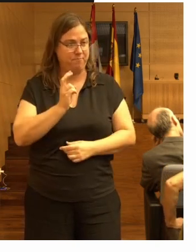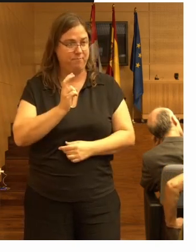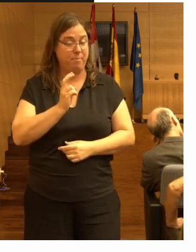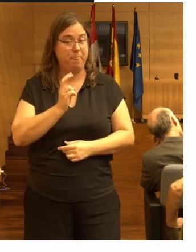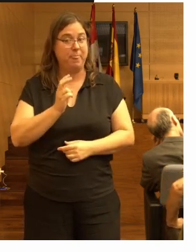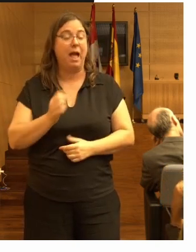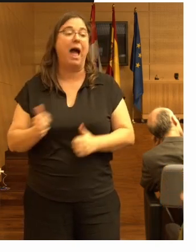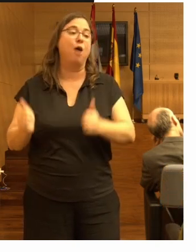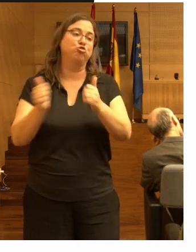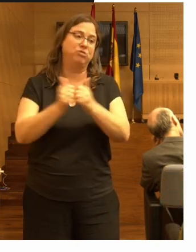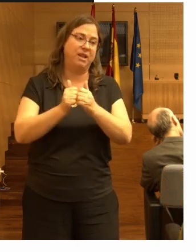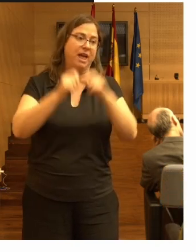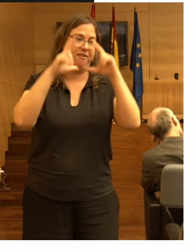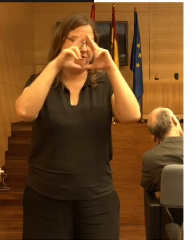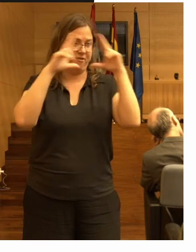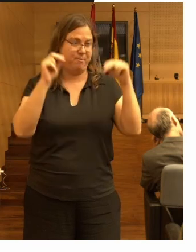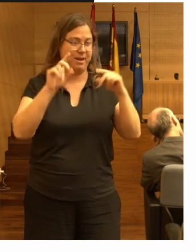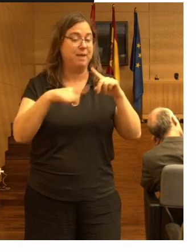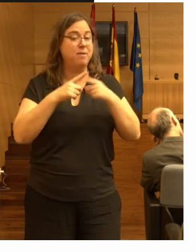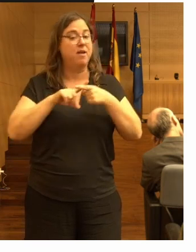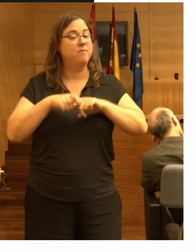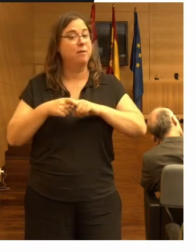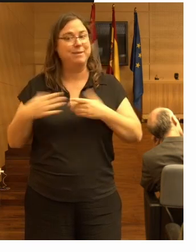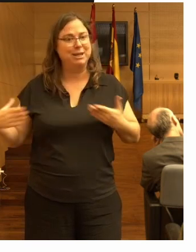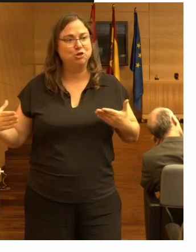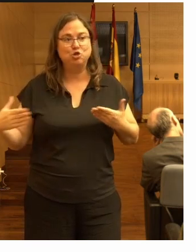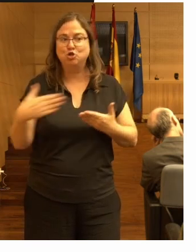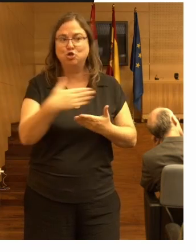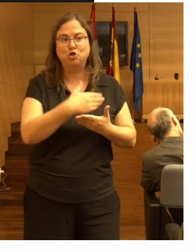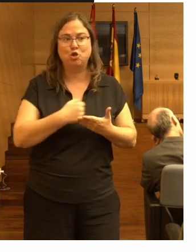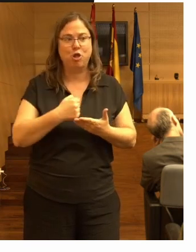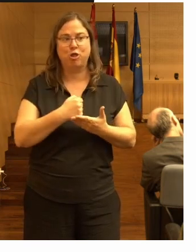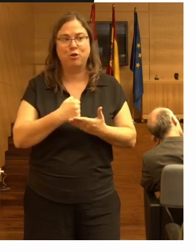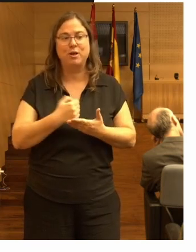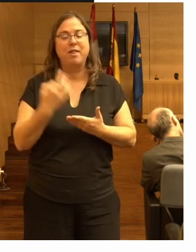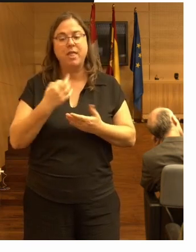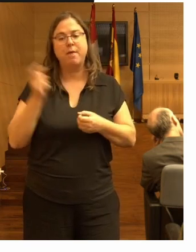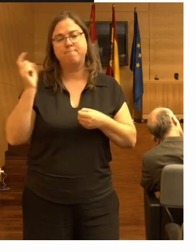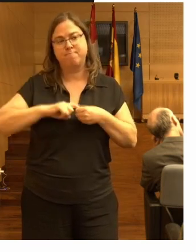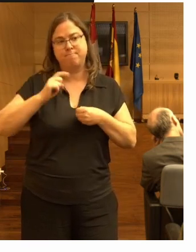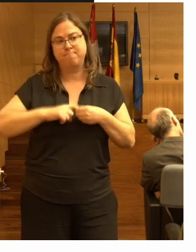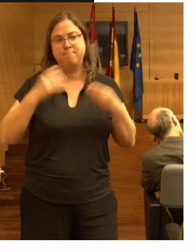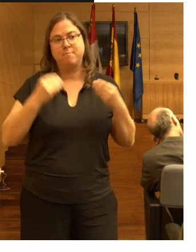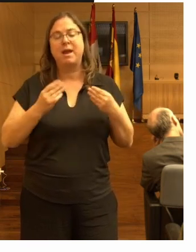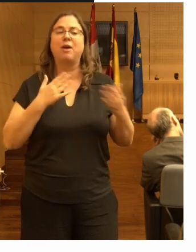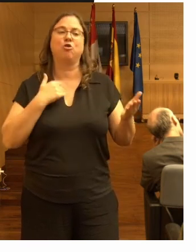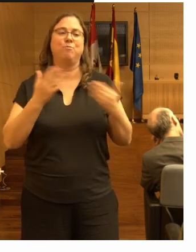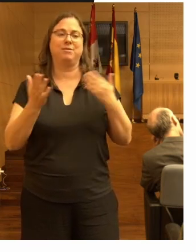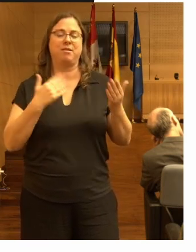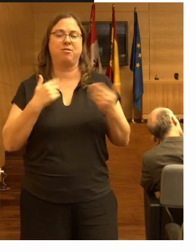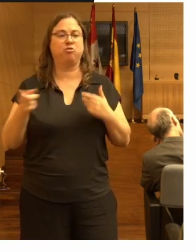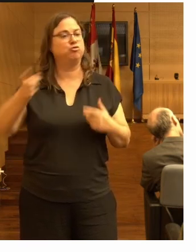auxiliares de enfermería y las familias todos todos tienen que participar en la conversación